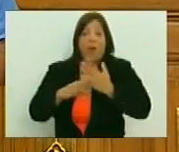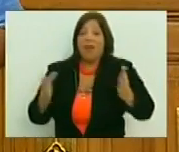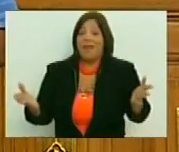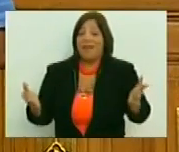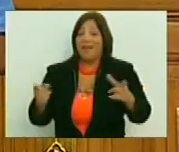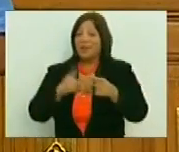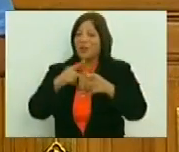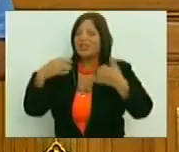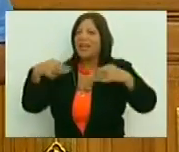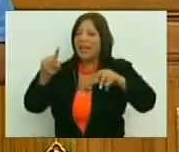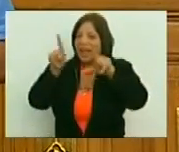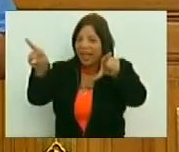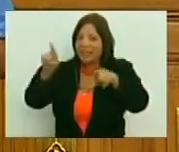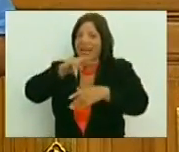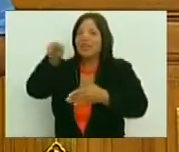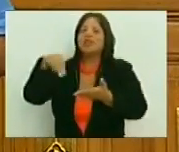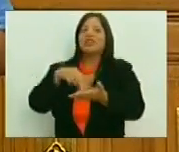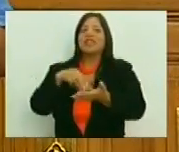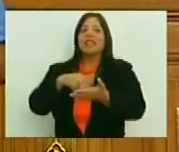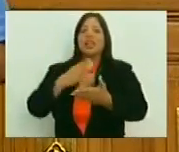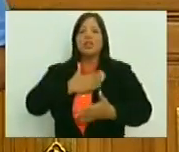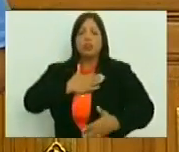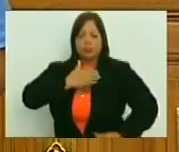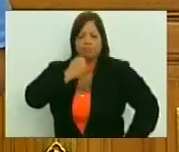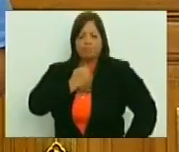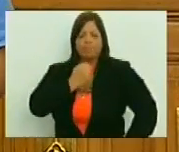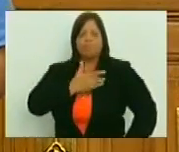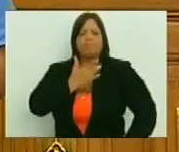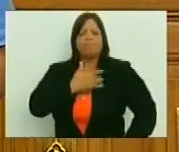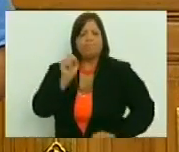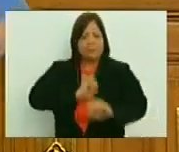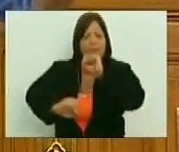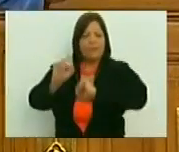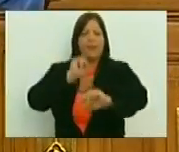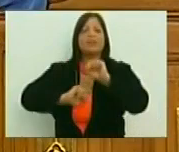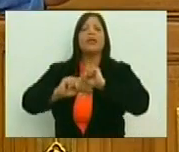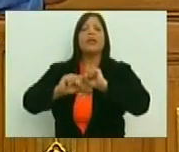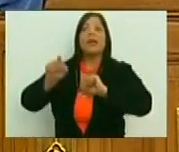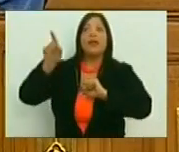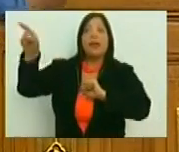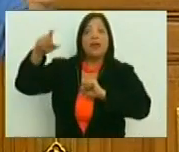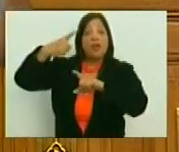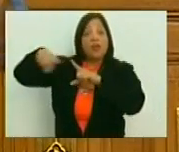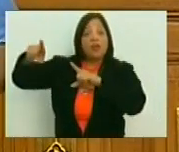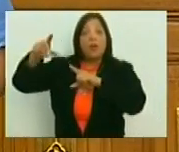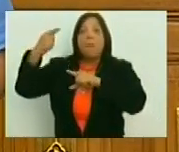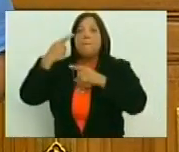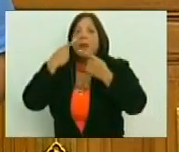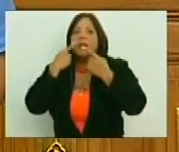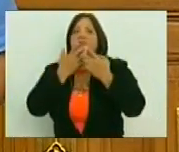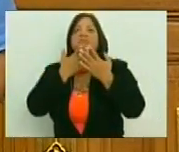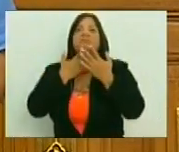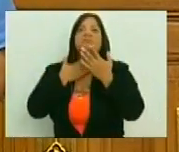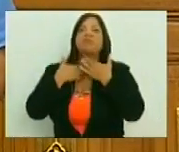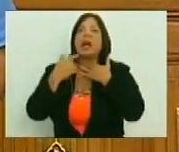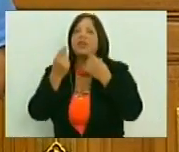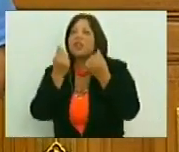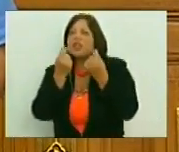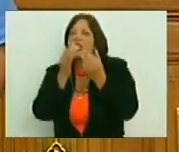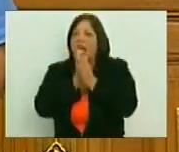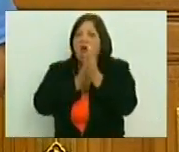esa nacionalidad, esa nacionalidad que debemos defender, porque ellos están pendientes del Estado-Nación,